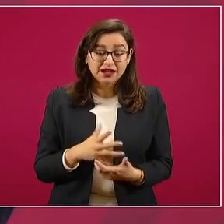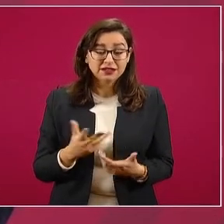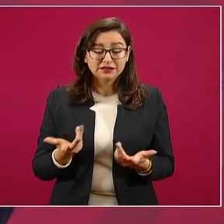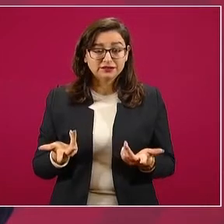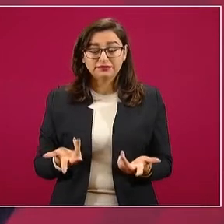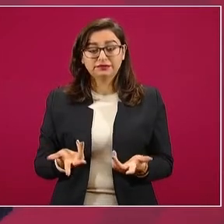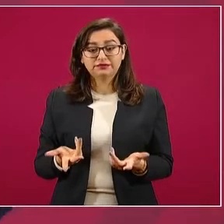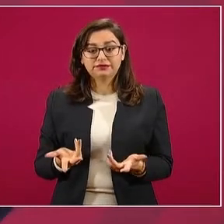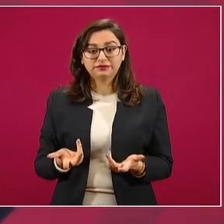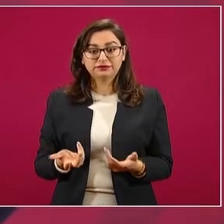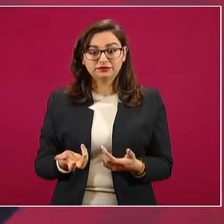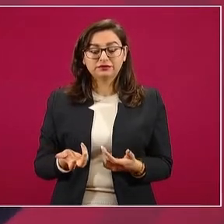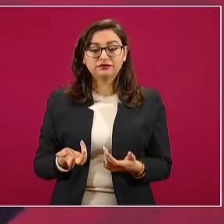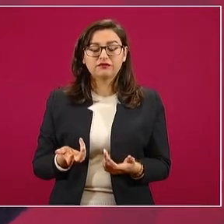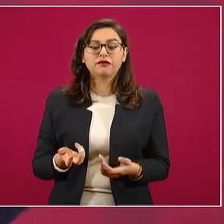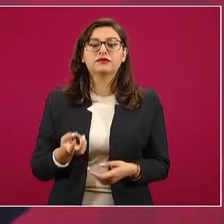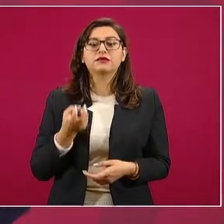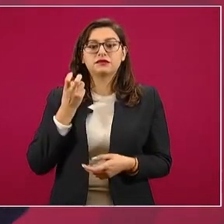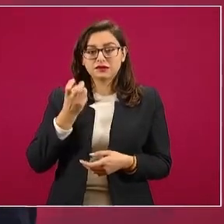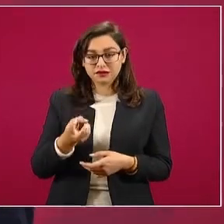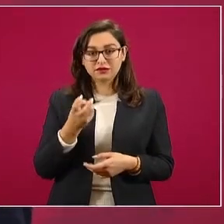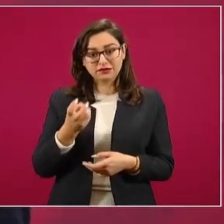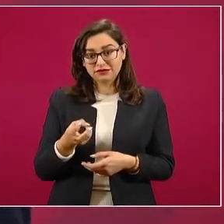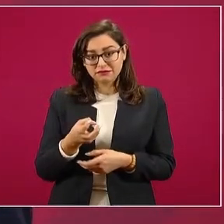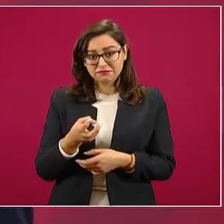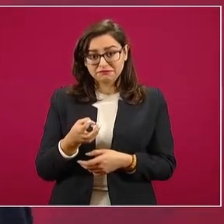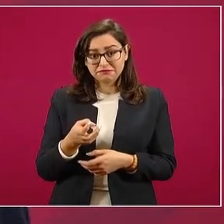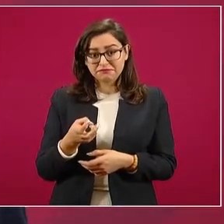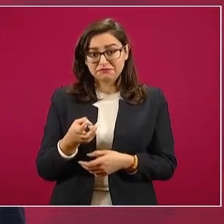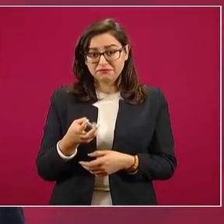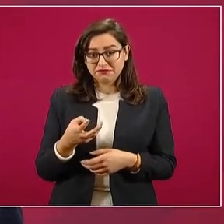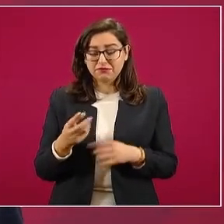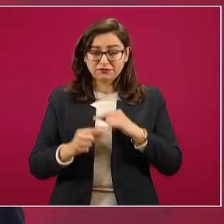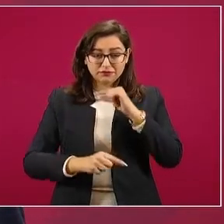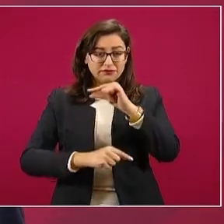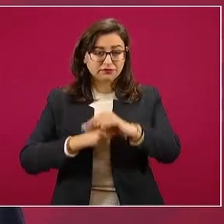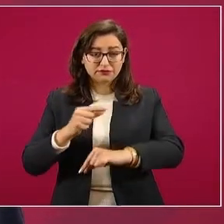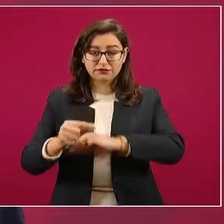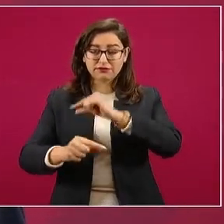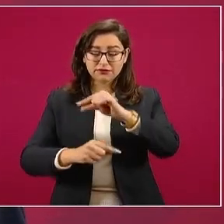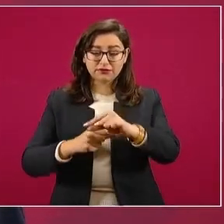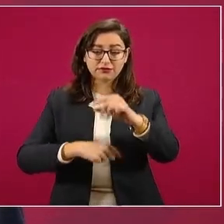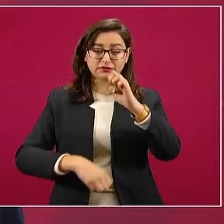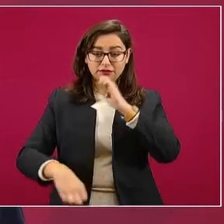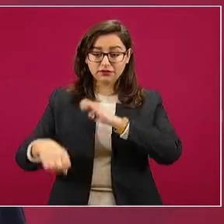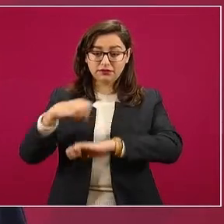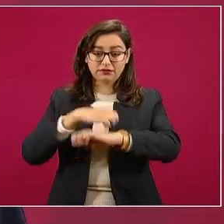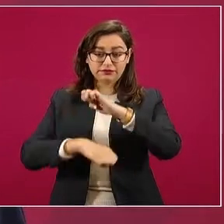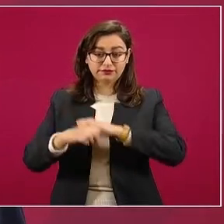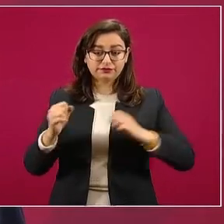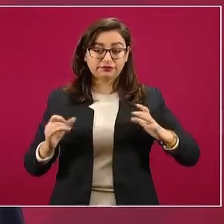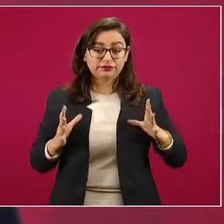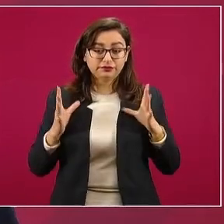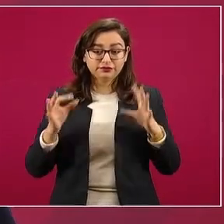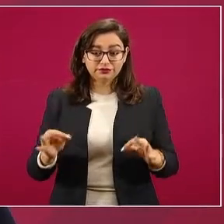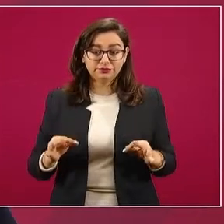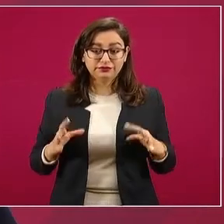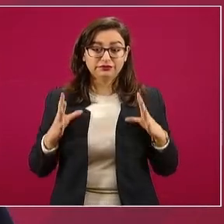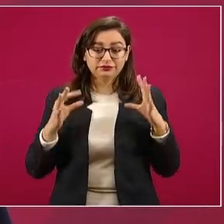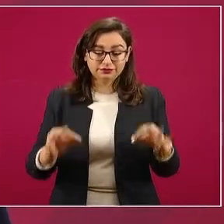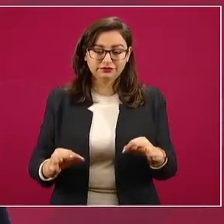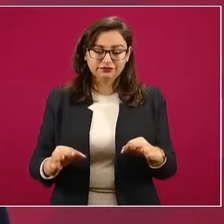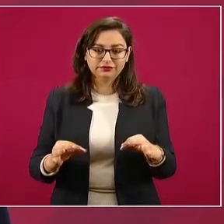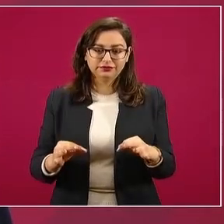Y estas son también empresas que se fueron creando para dar estos